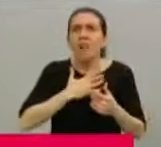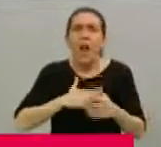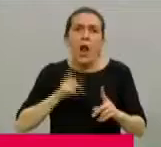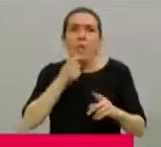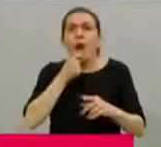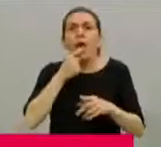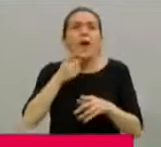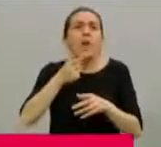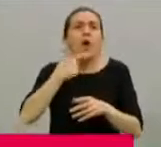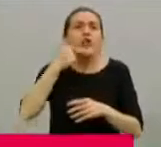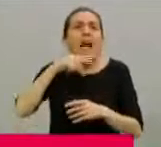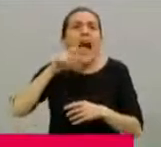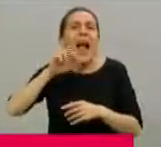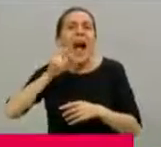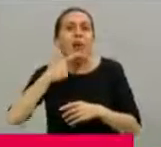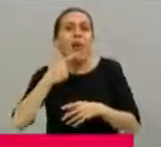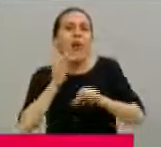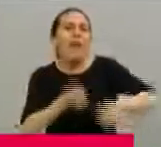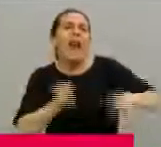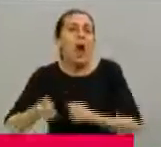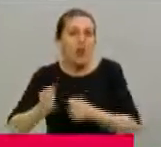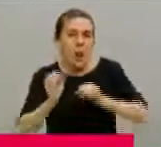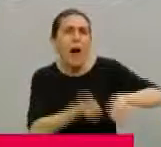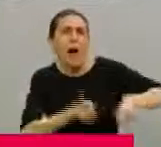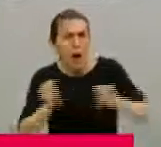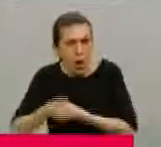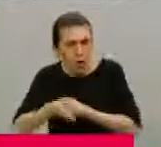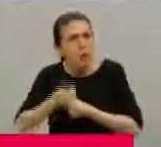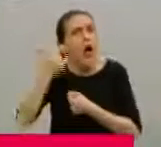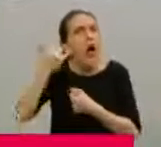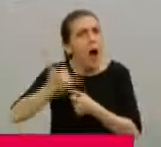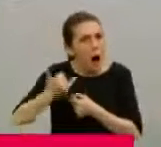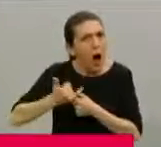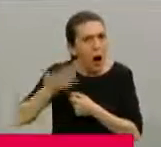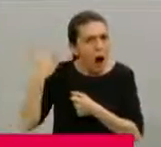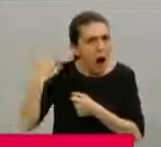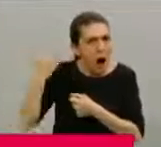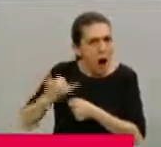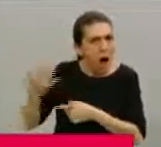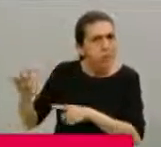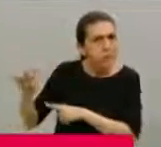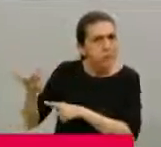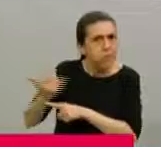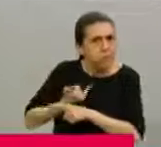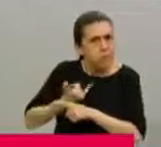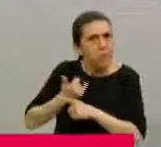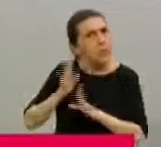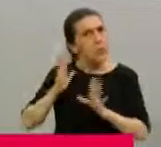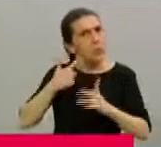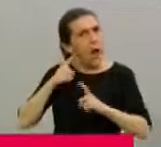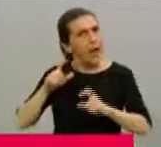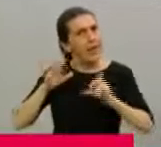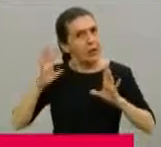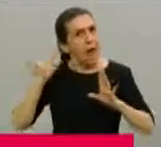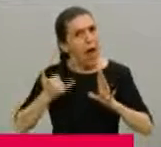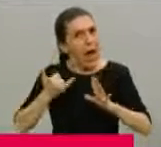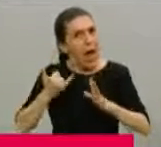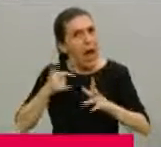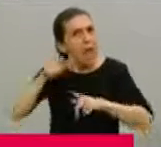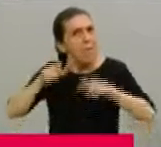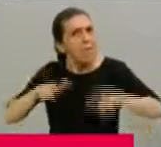Bariloche ha ido presentando situaciones que nos han llamado la atención por